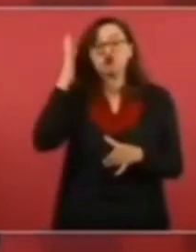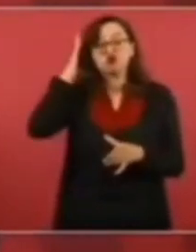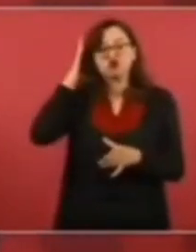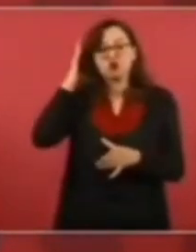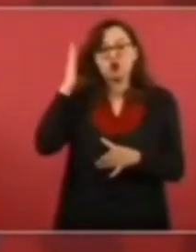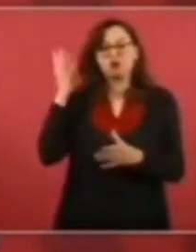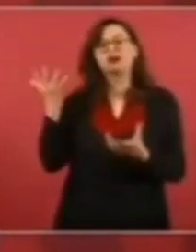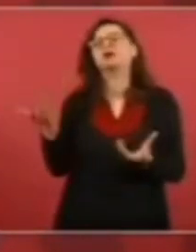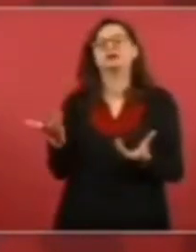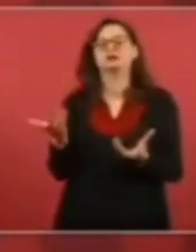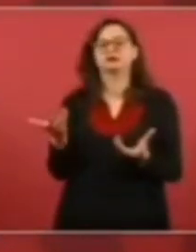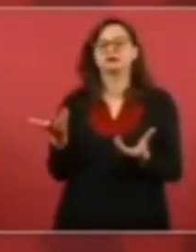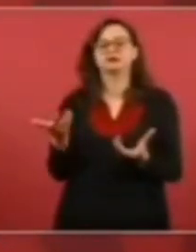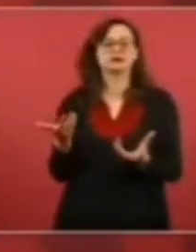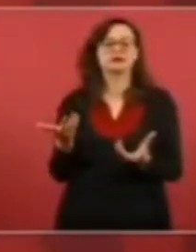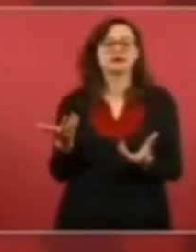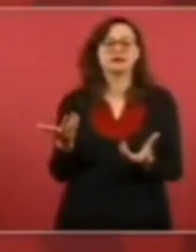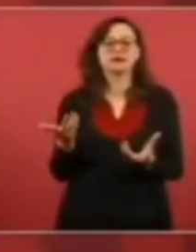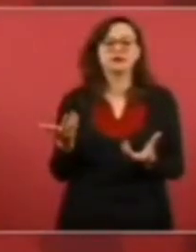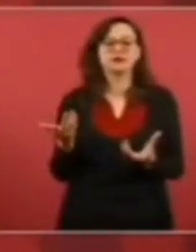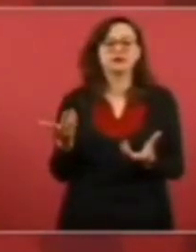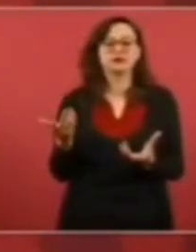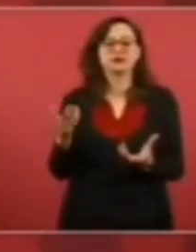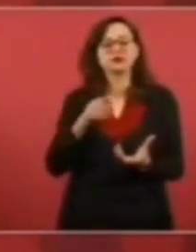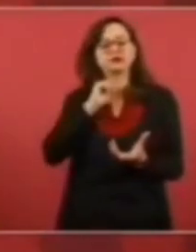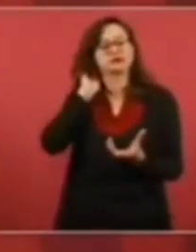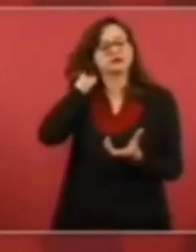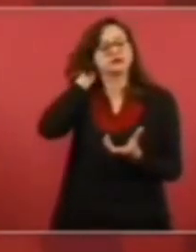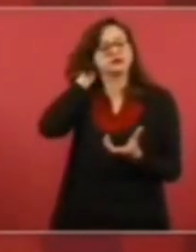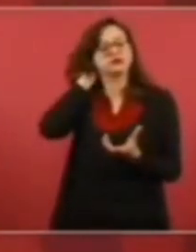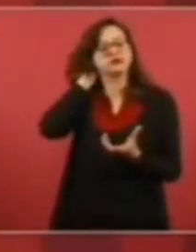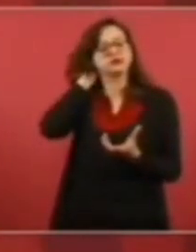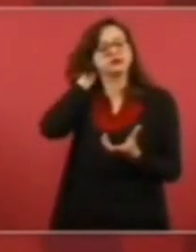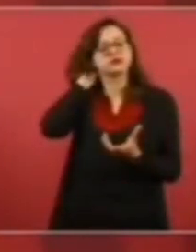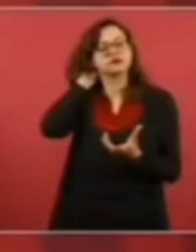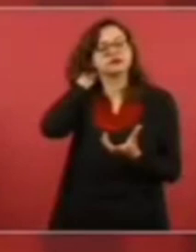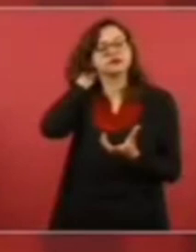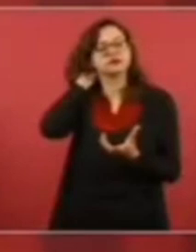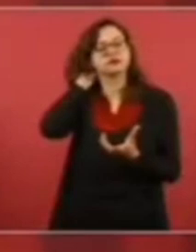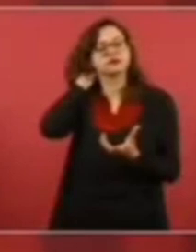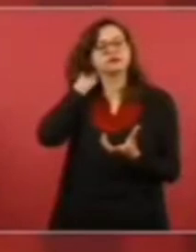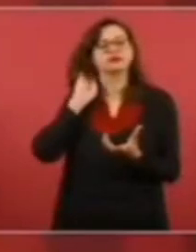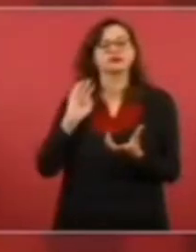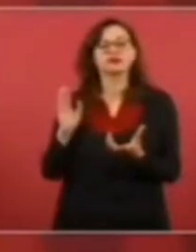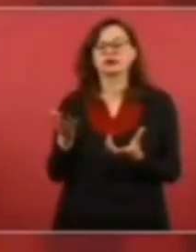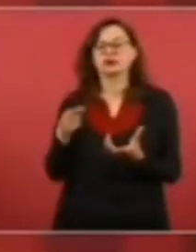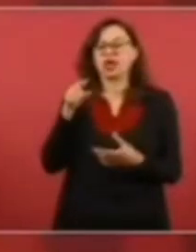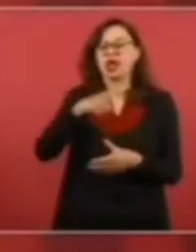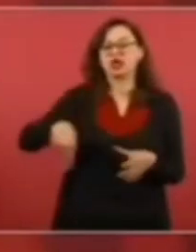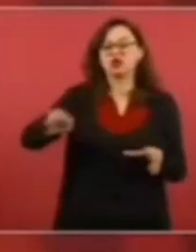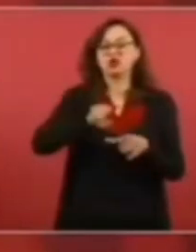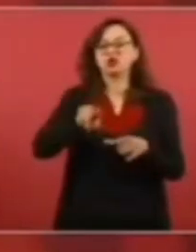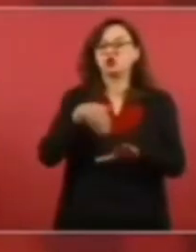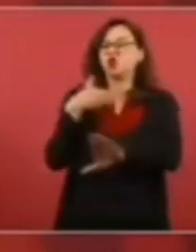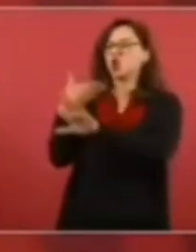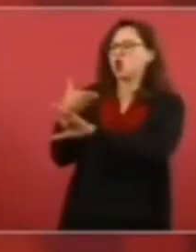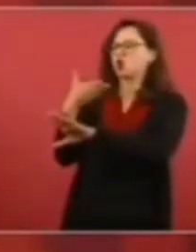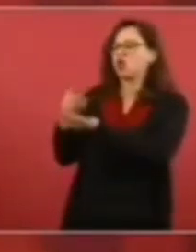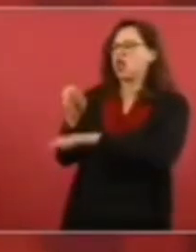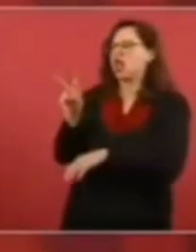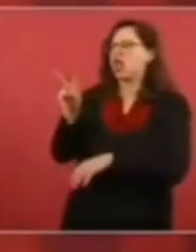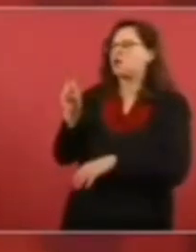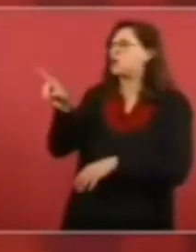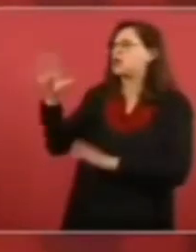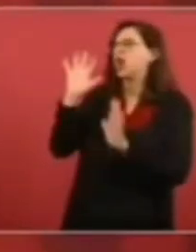cuestionamiento a Evo era el que estaba